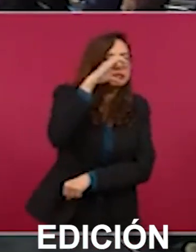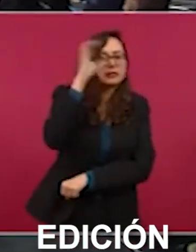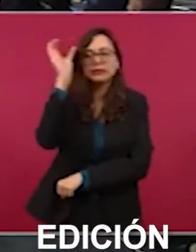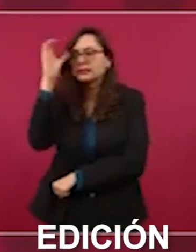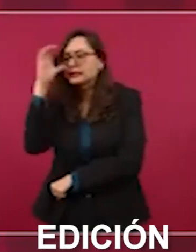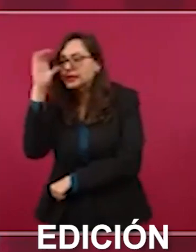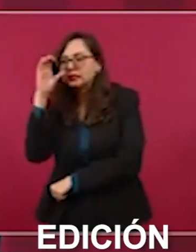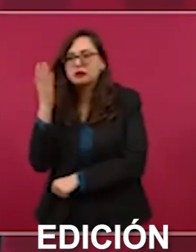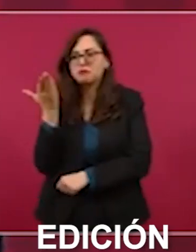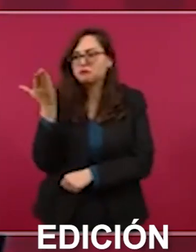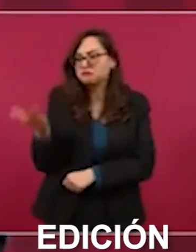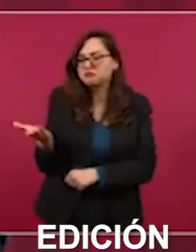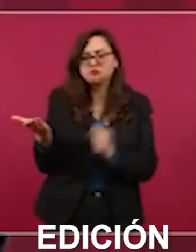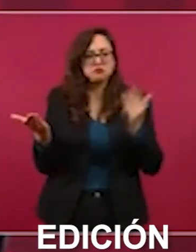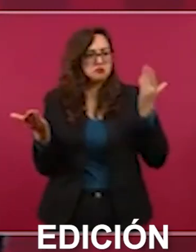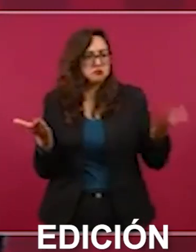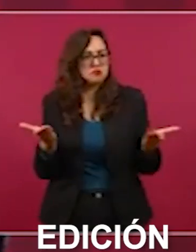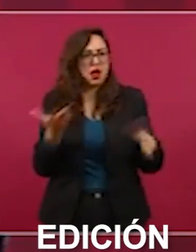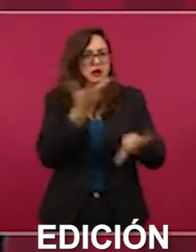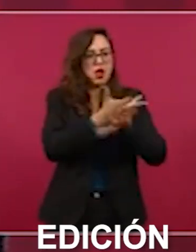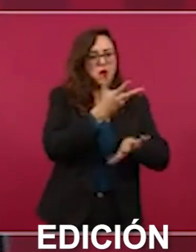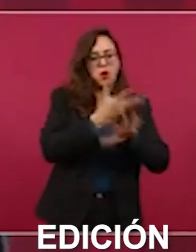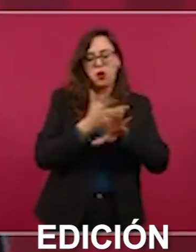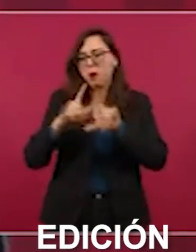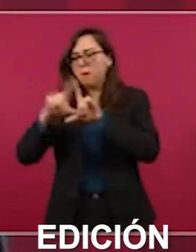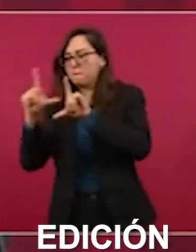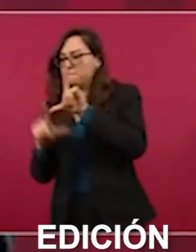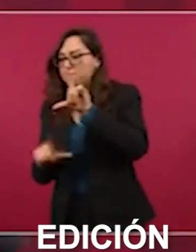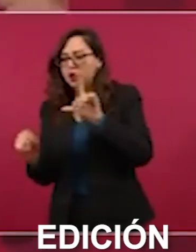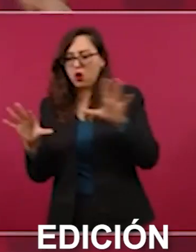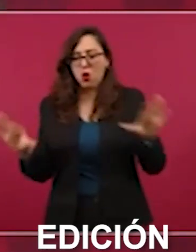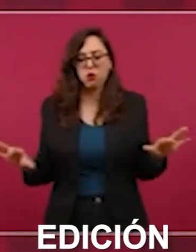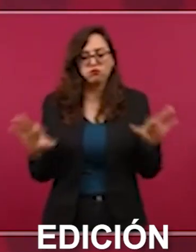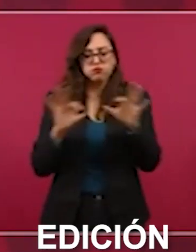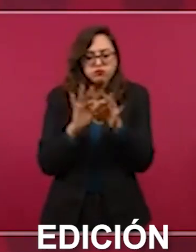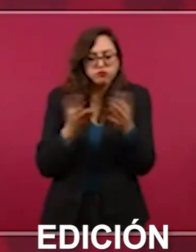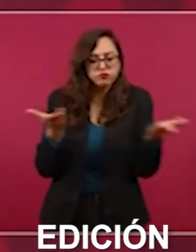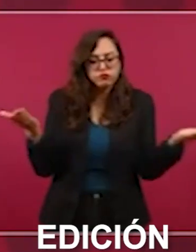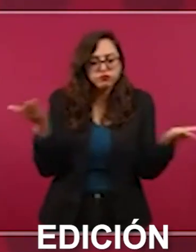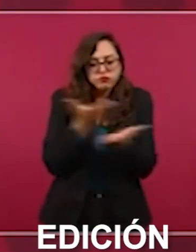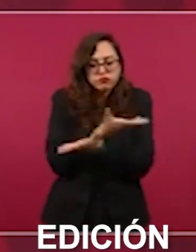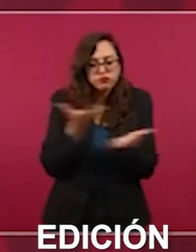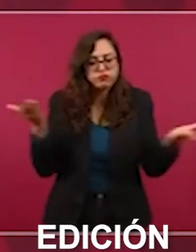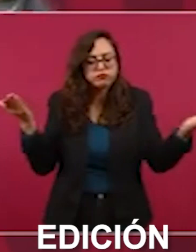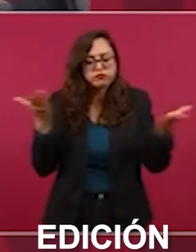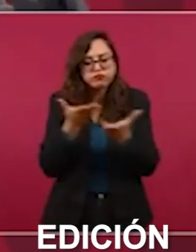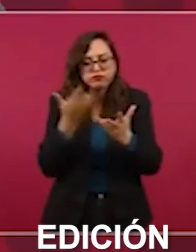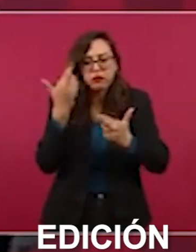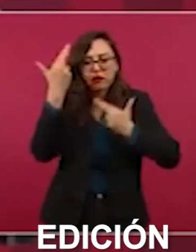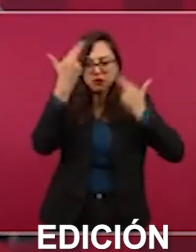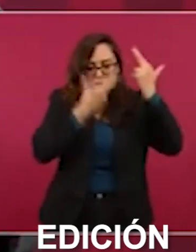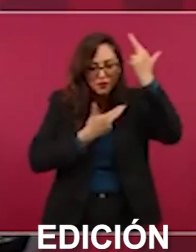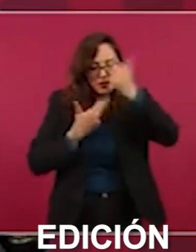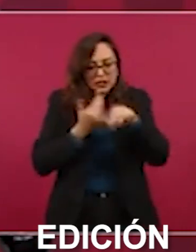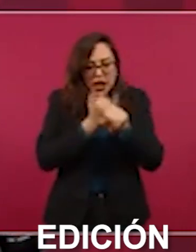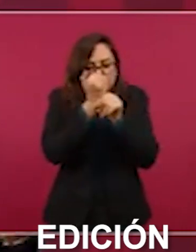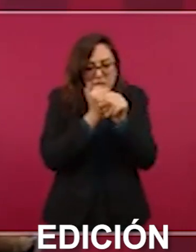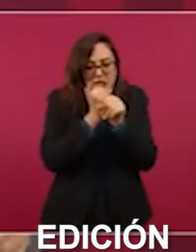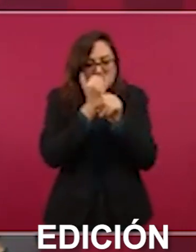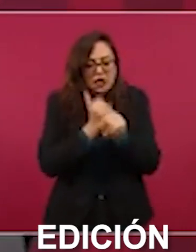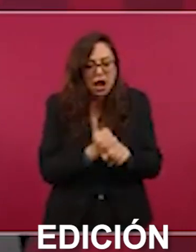de salud de Estados Unidos y la COFEPRIS hagan un